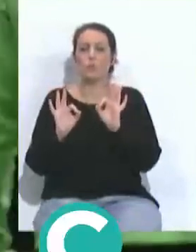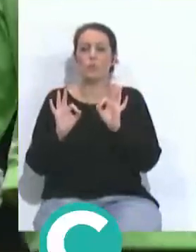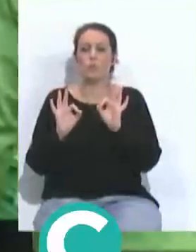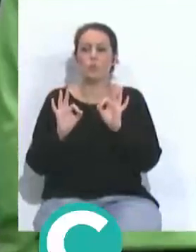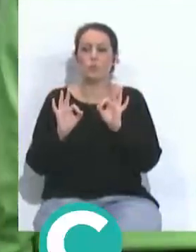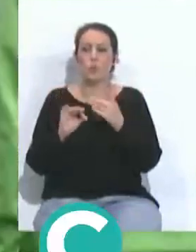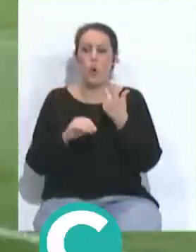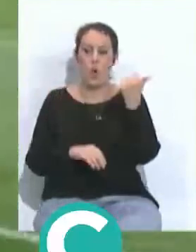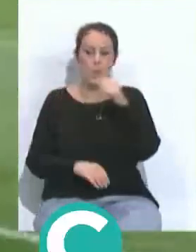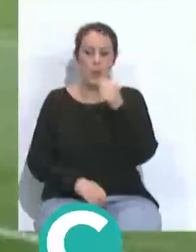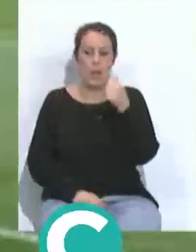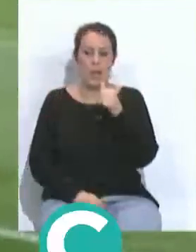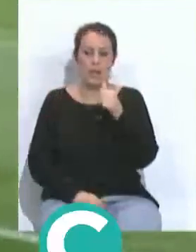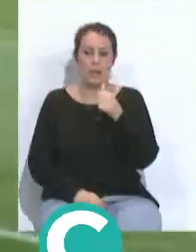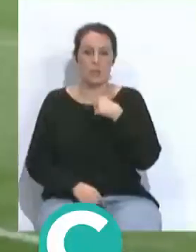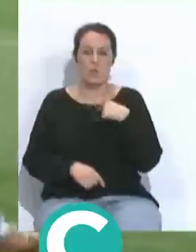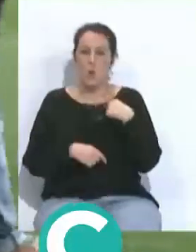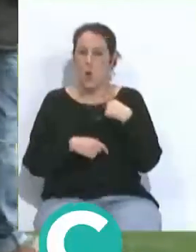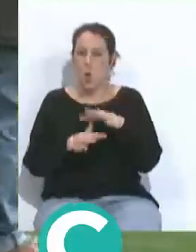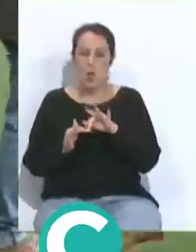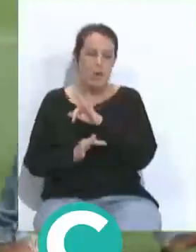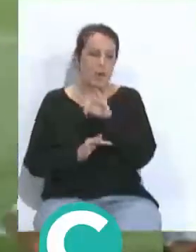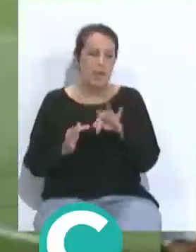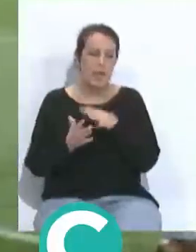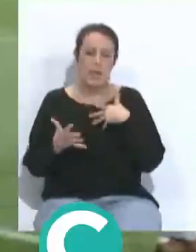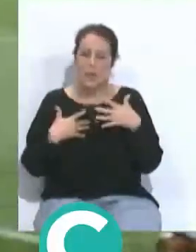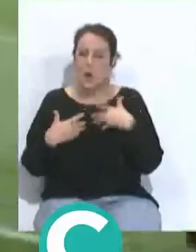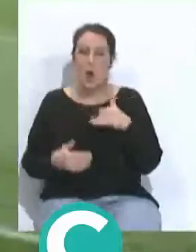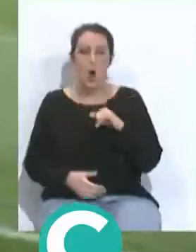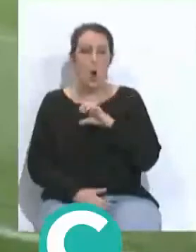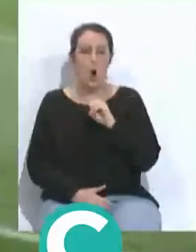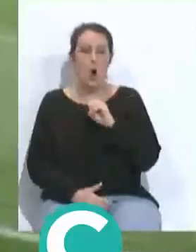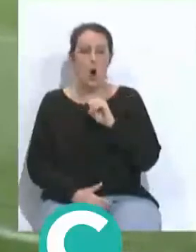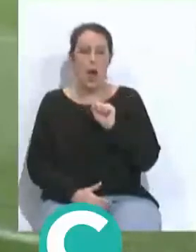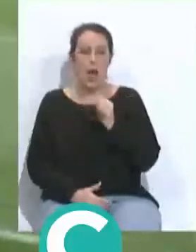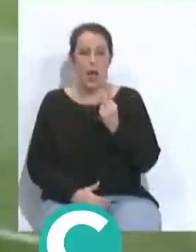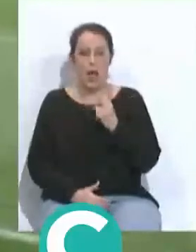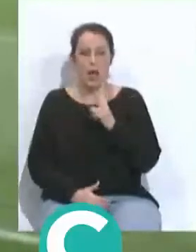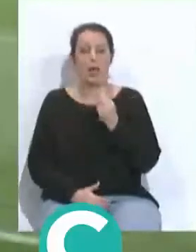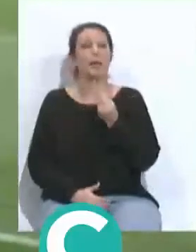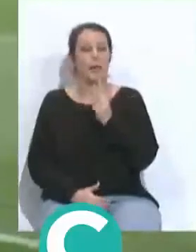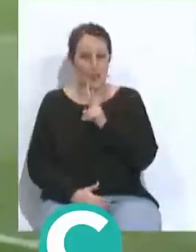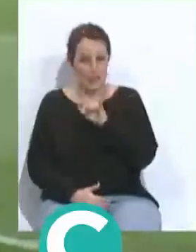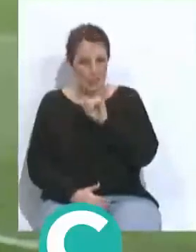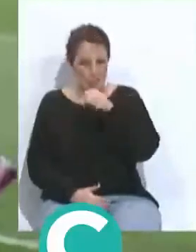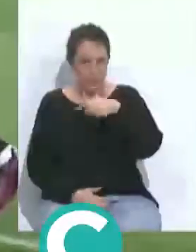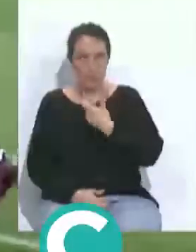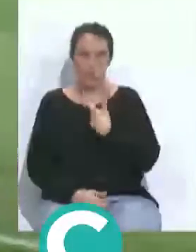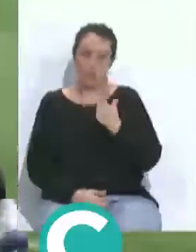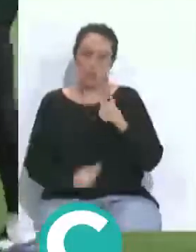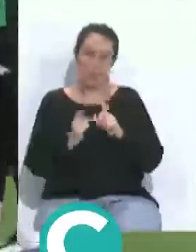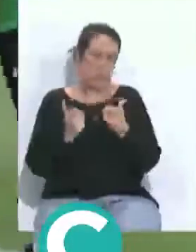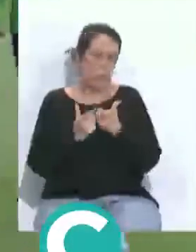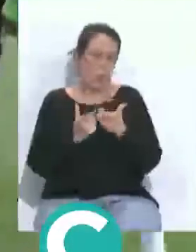con un hombre que está todo el día con buen humor Joaquín y eso se está reflejando en la actitud de la